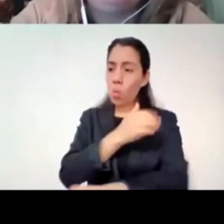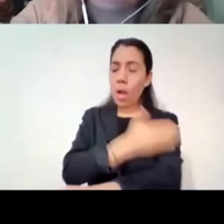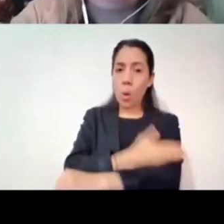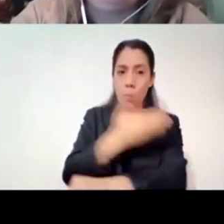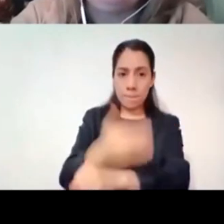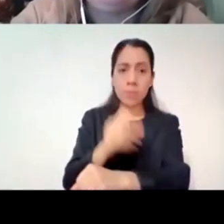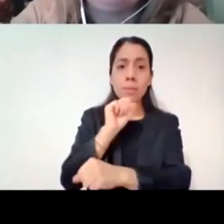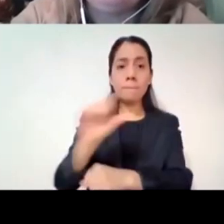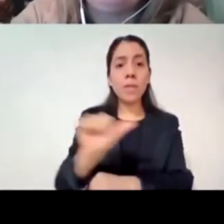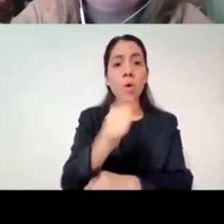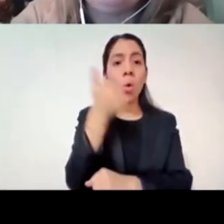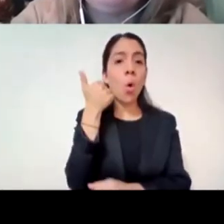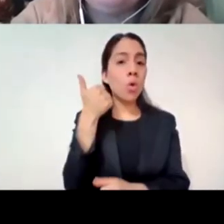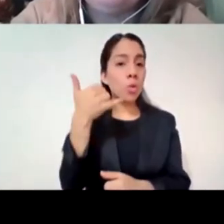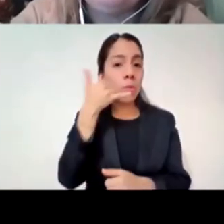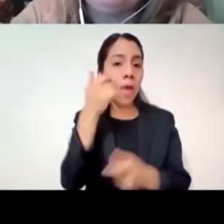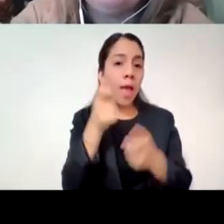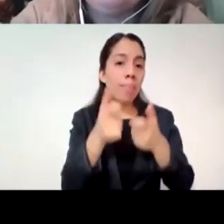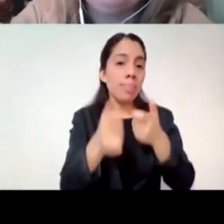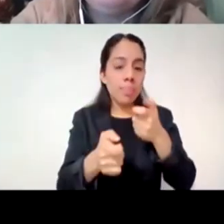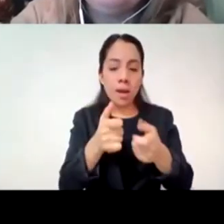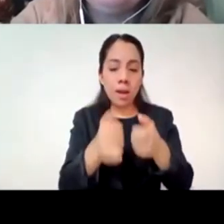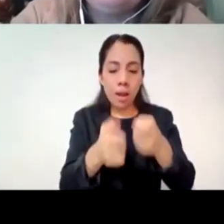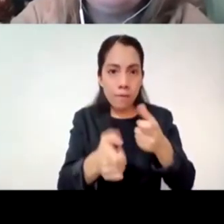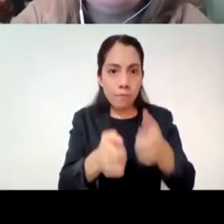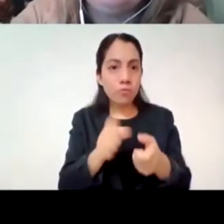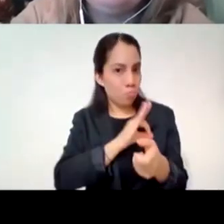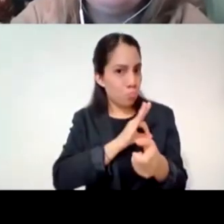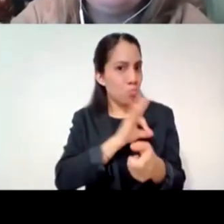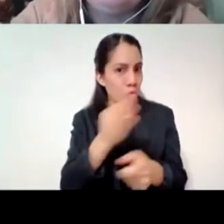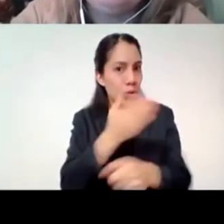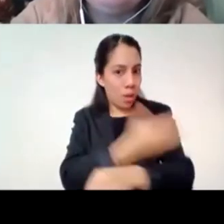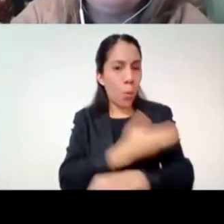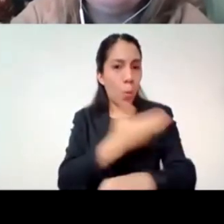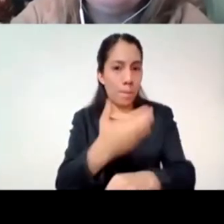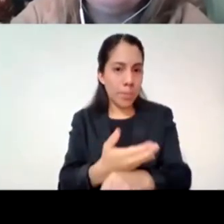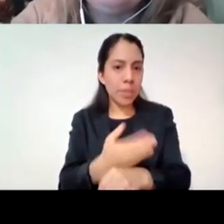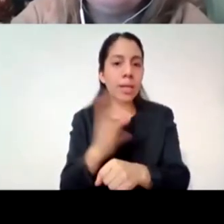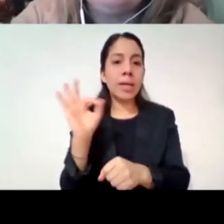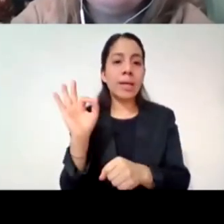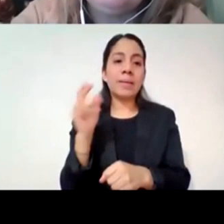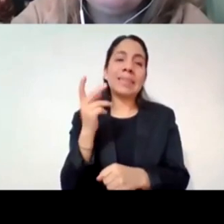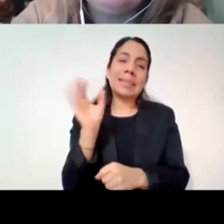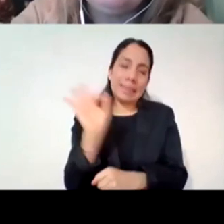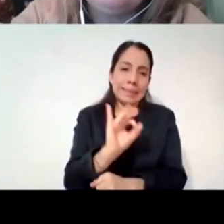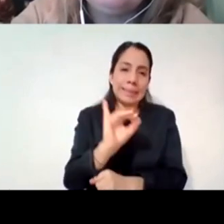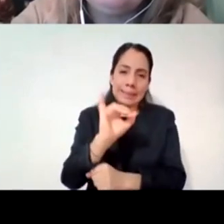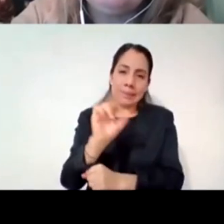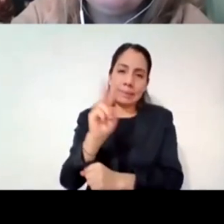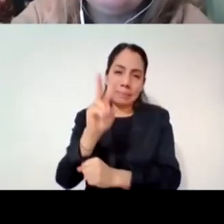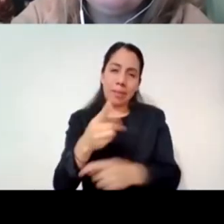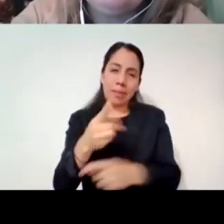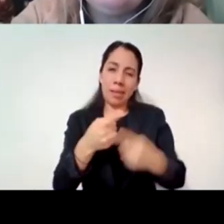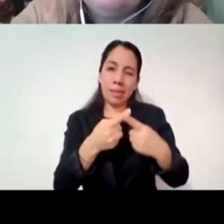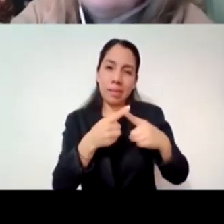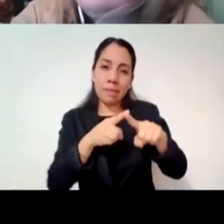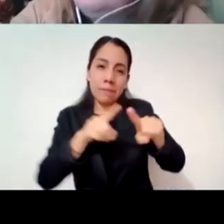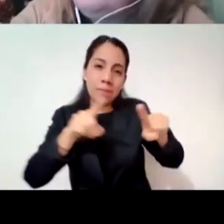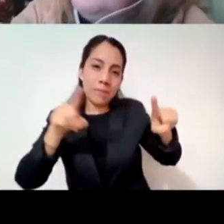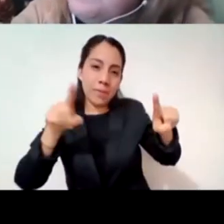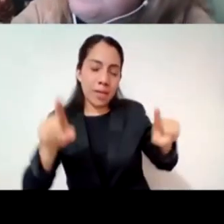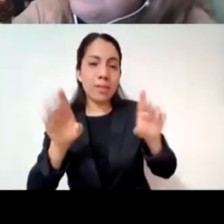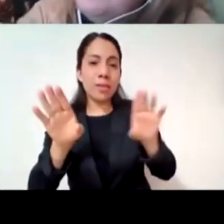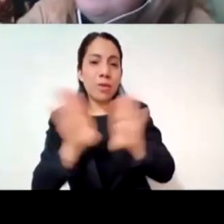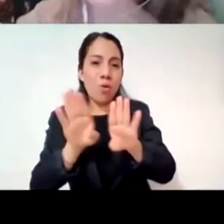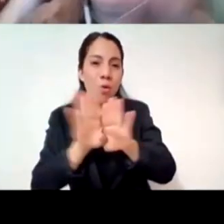recurso en el que se puede acompañar pero este tema presencial a ser tan importante es la cercanía corporal el